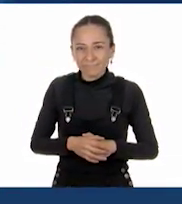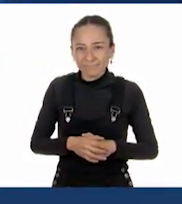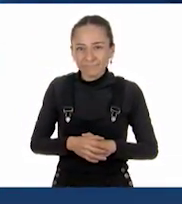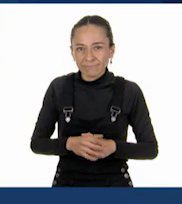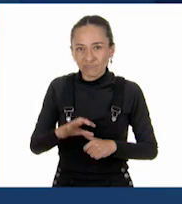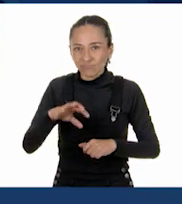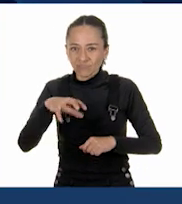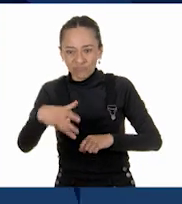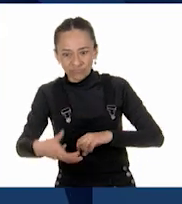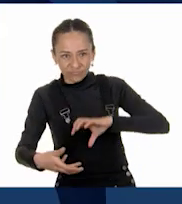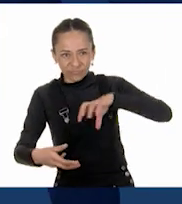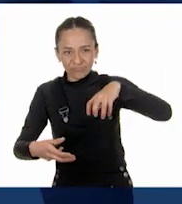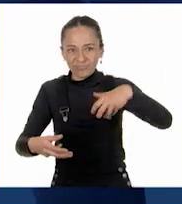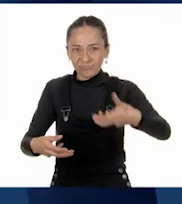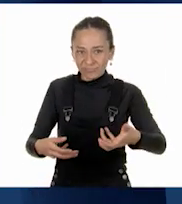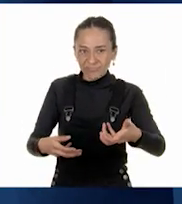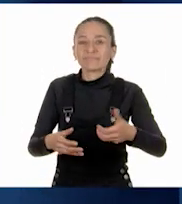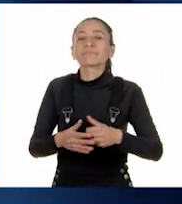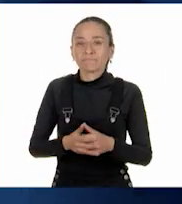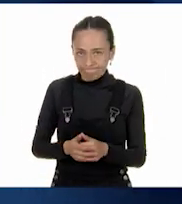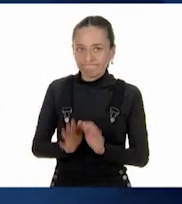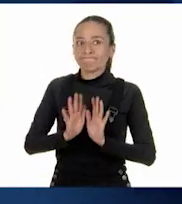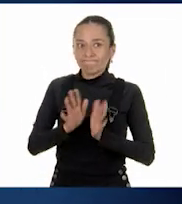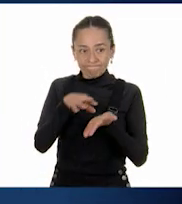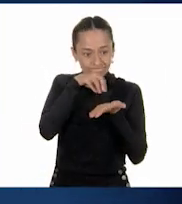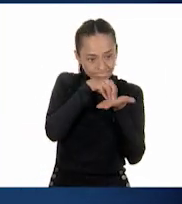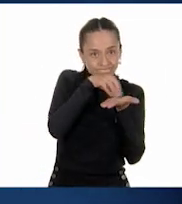Pues ya tenemos los datos registrados.